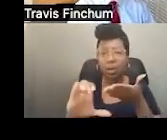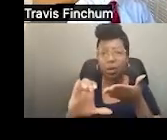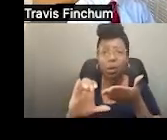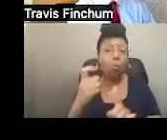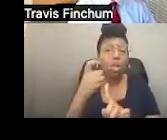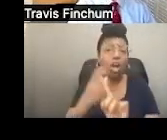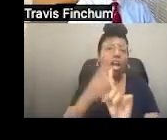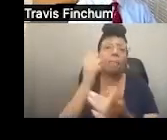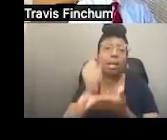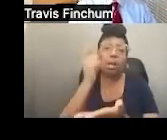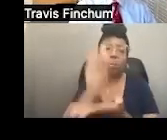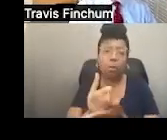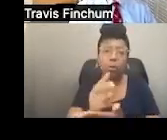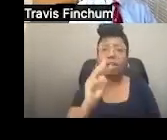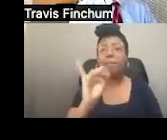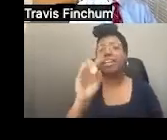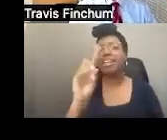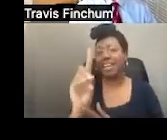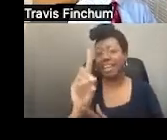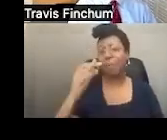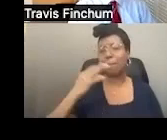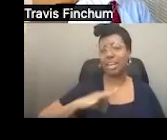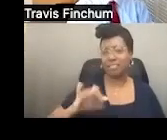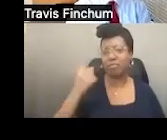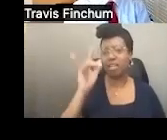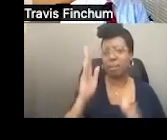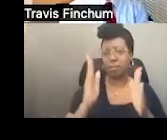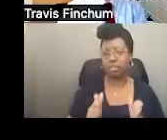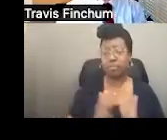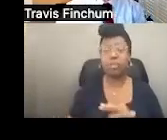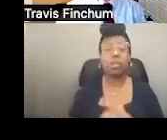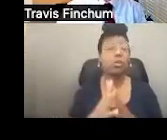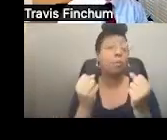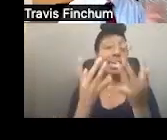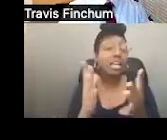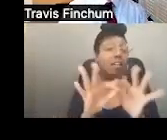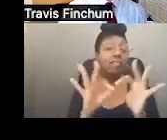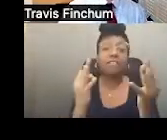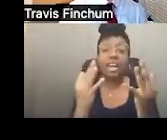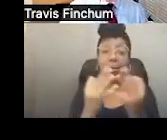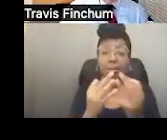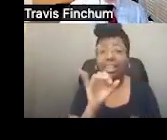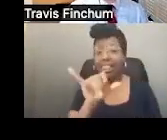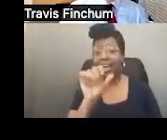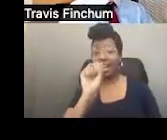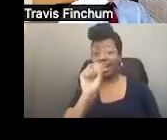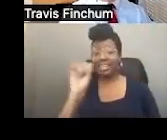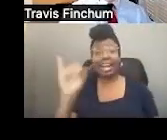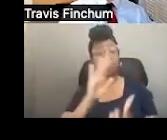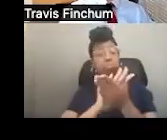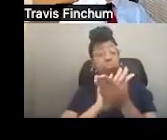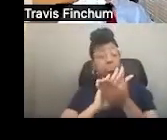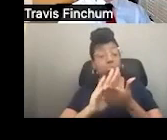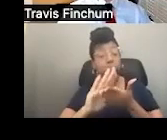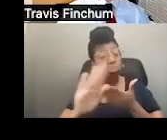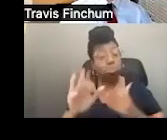va a causar que beneficios de médicos de Medicare. Para muchas de nuestras familias,